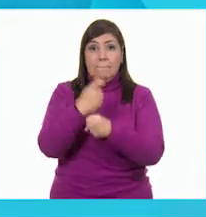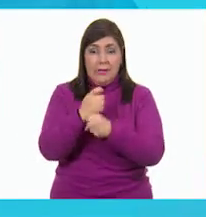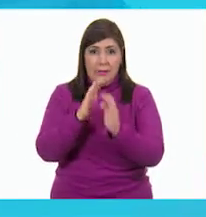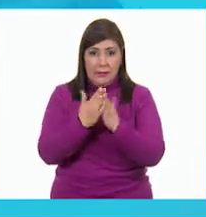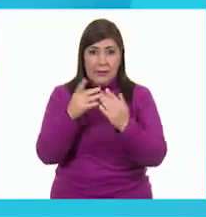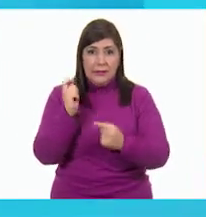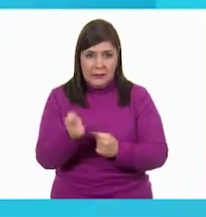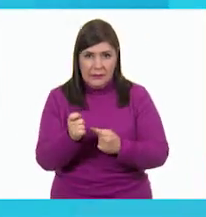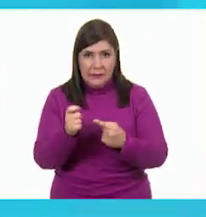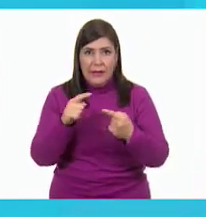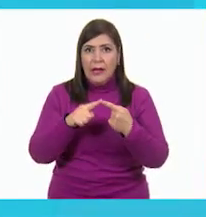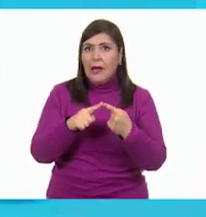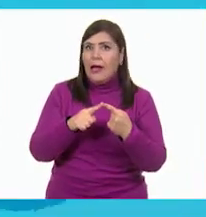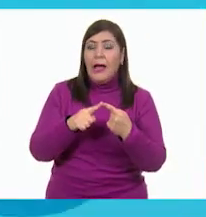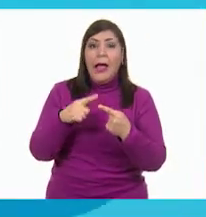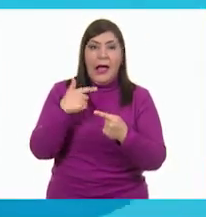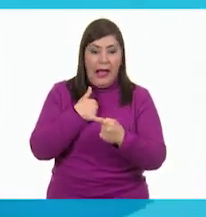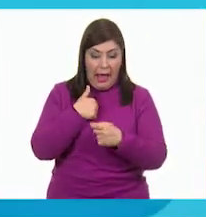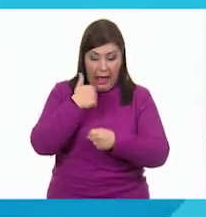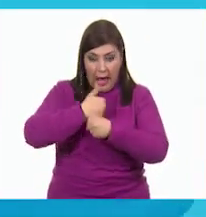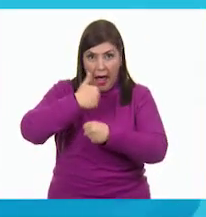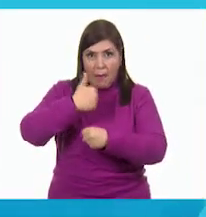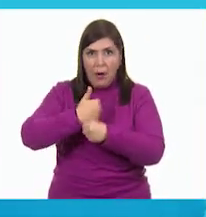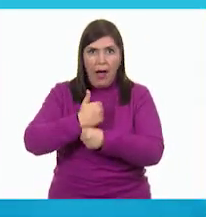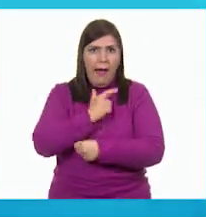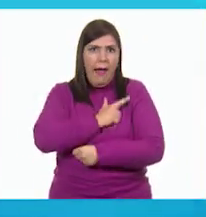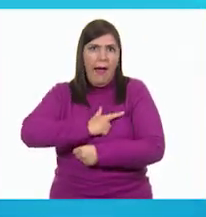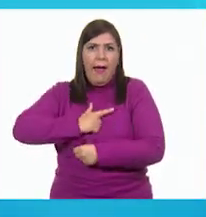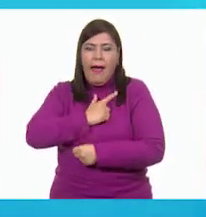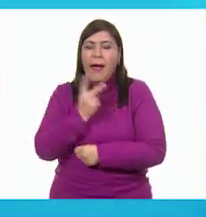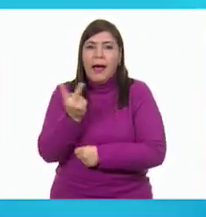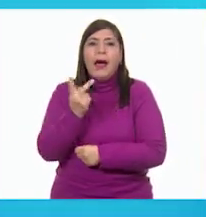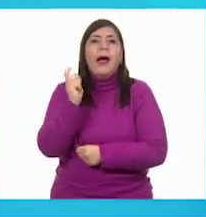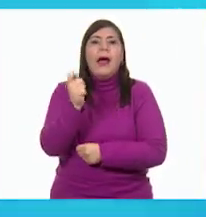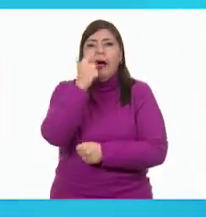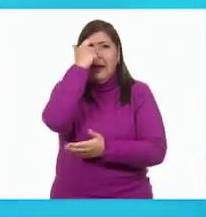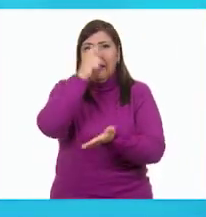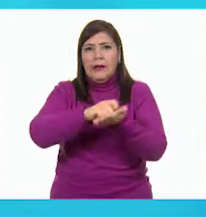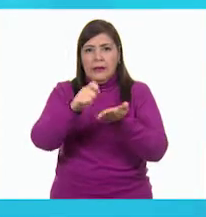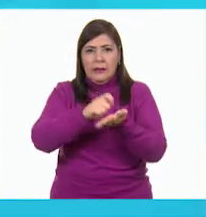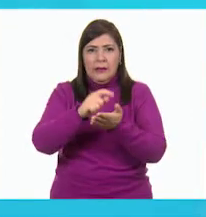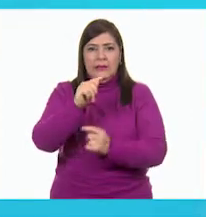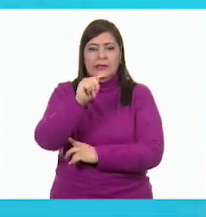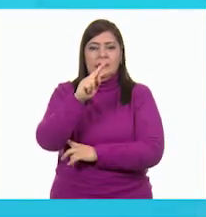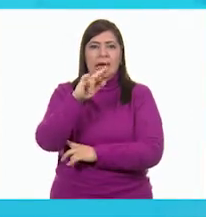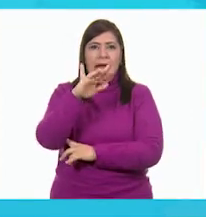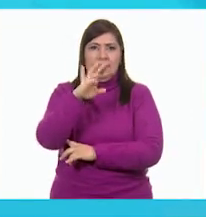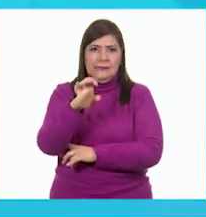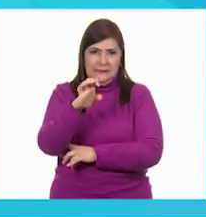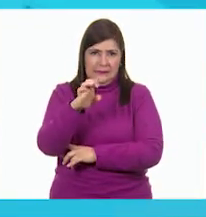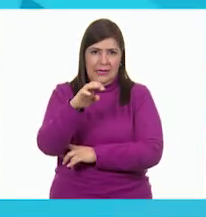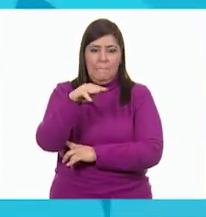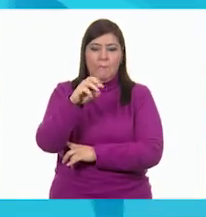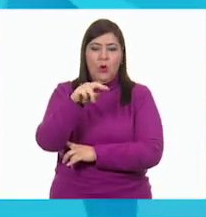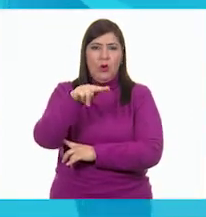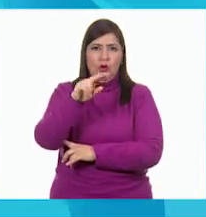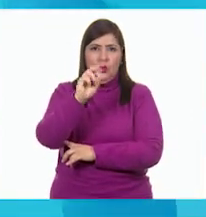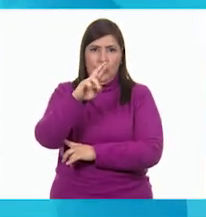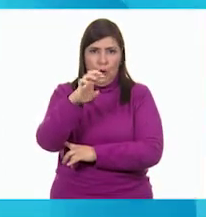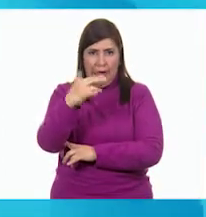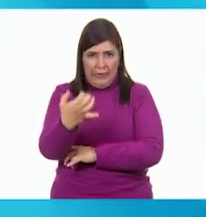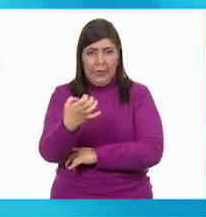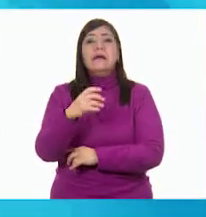es Lo que me gusta de mis abuelos, del autor Transfer Road. Y el segundo